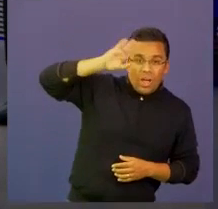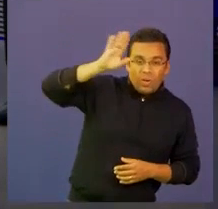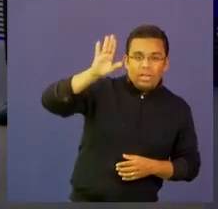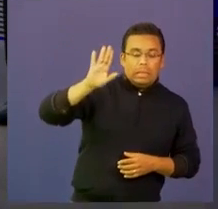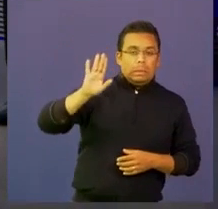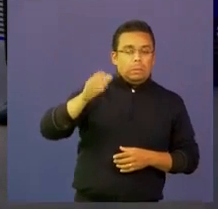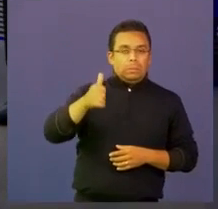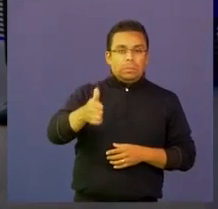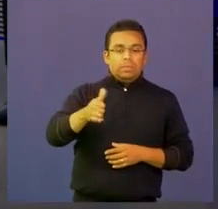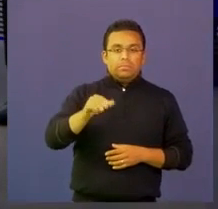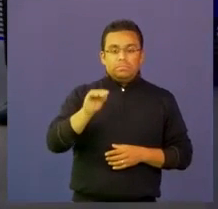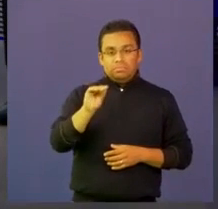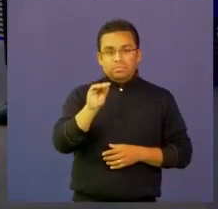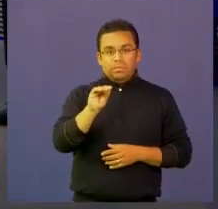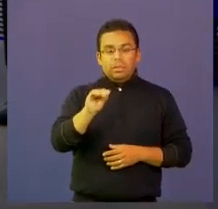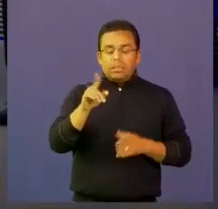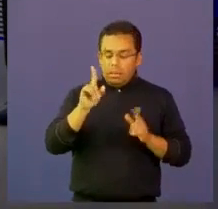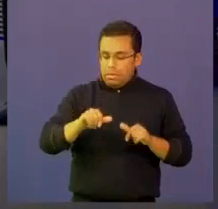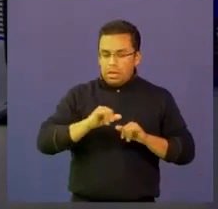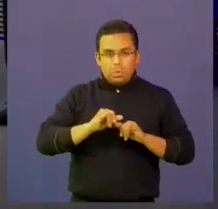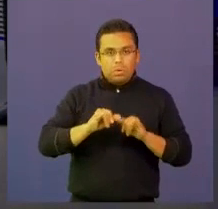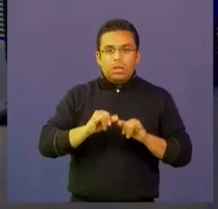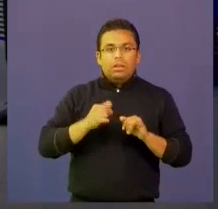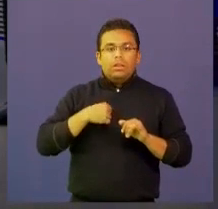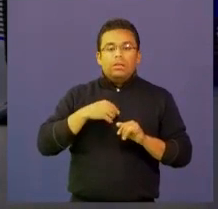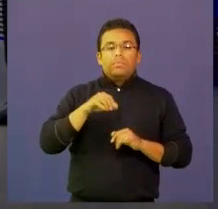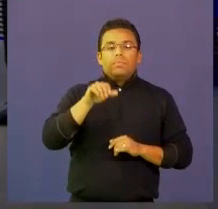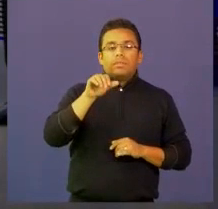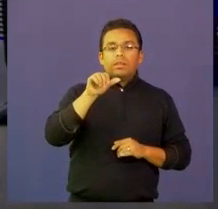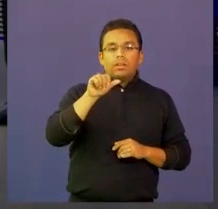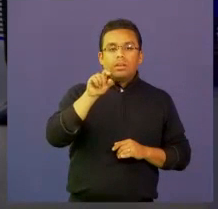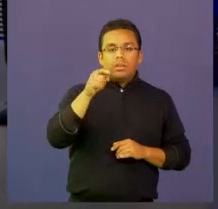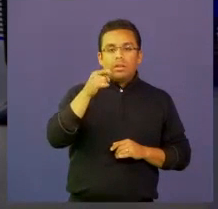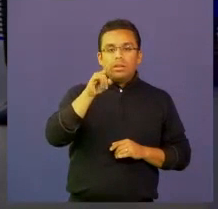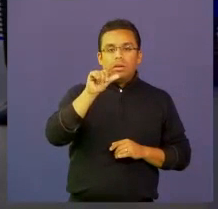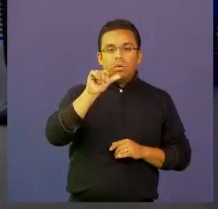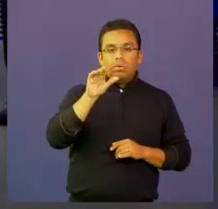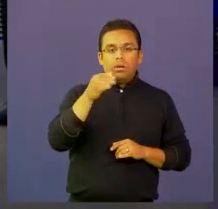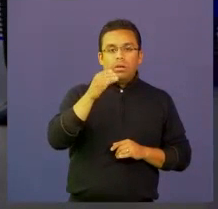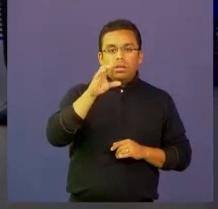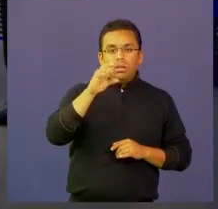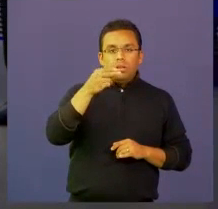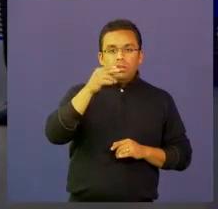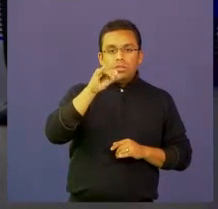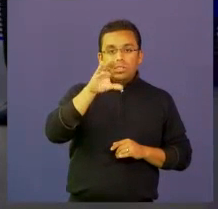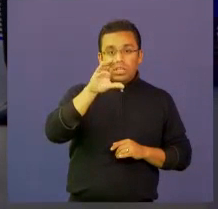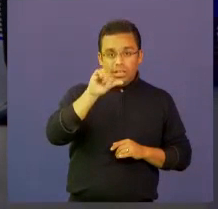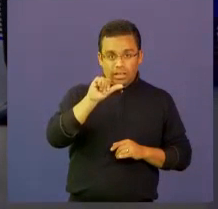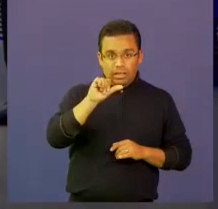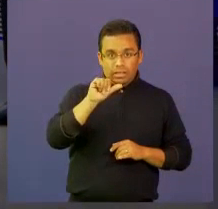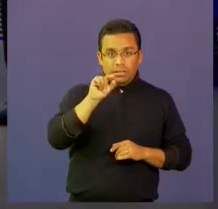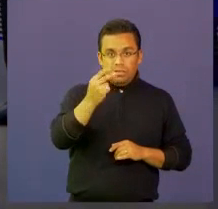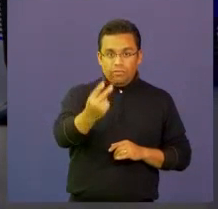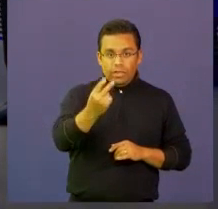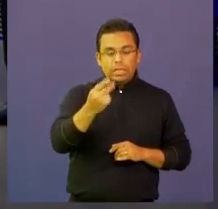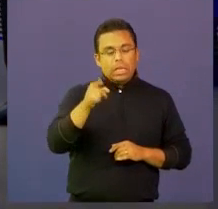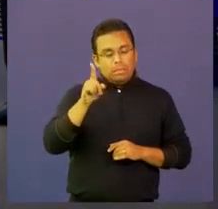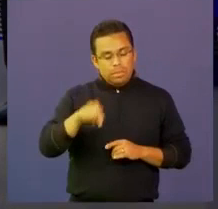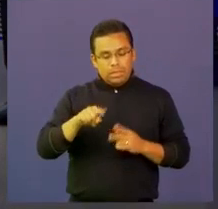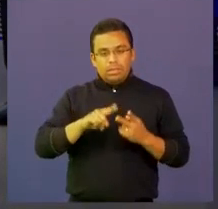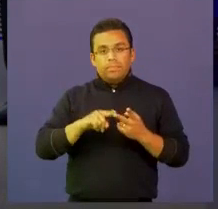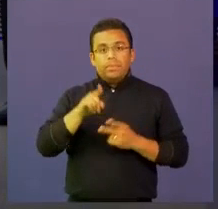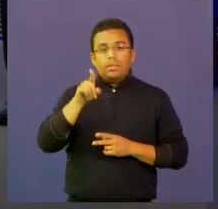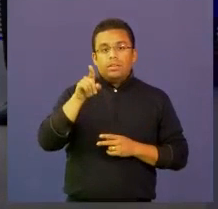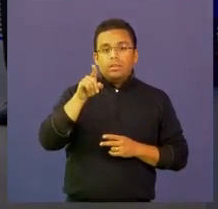sea la oportunidad para enviarles saludos desde Aguachica, nos están siguiendo, están siguiéndonos desde Cereté,